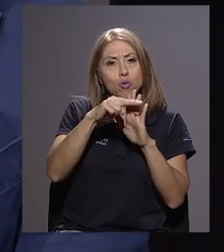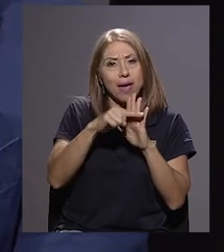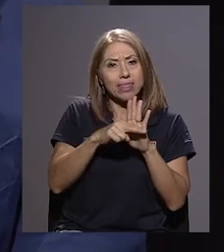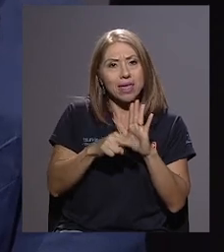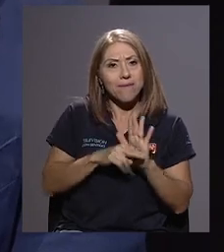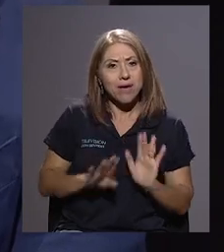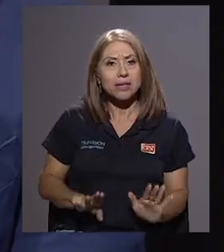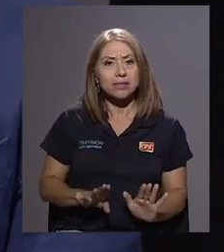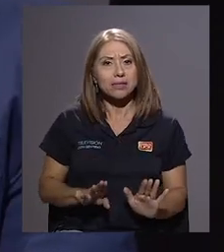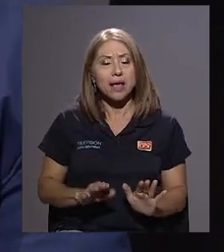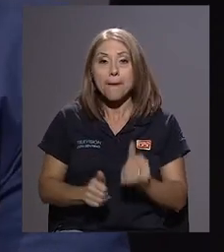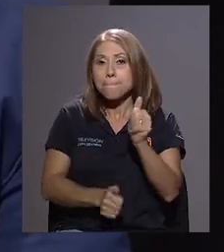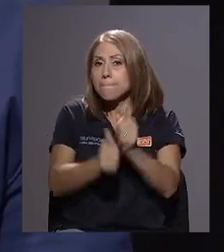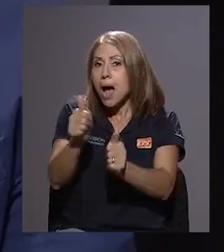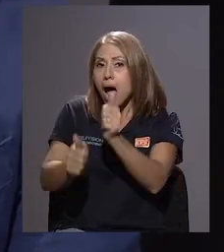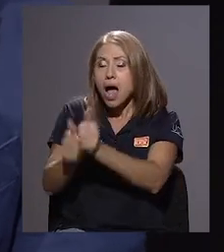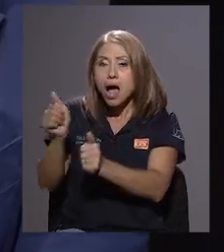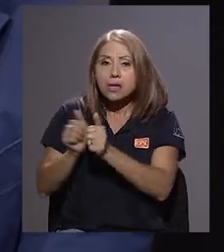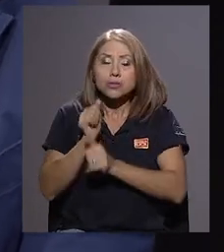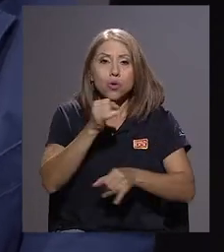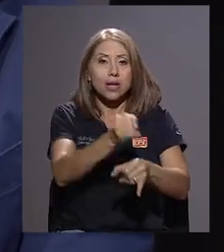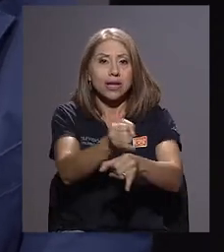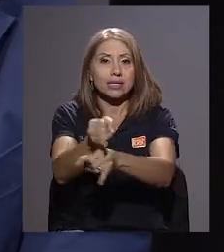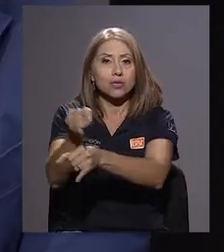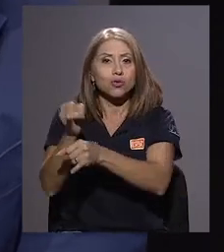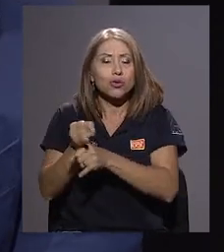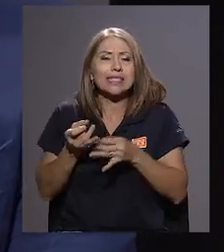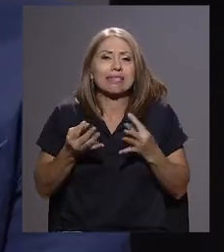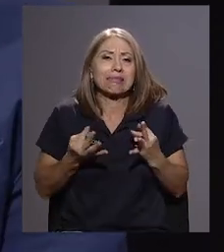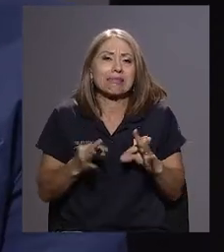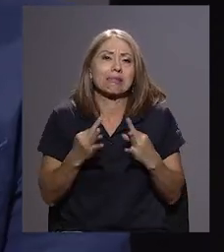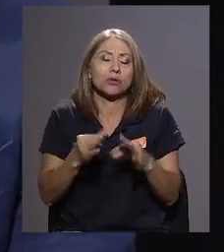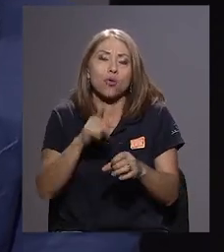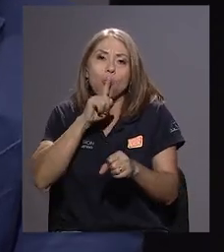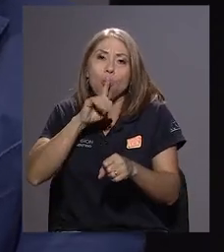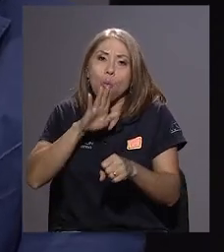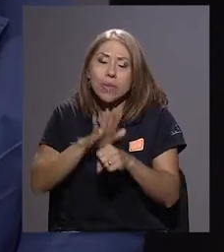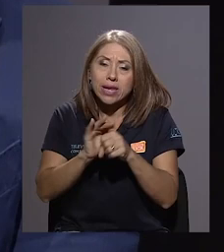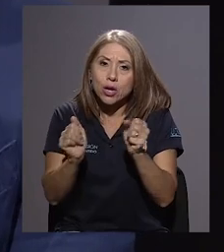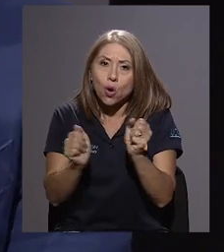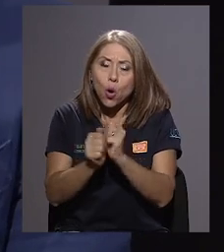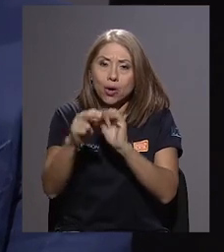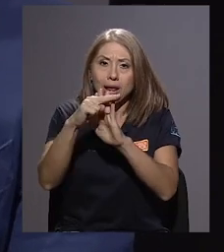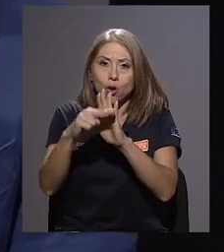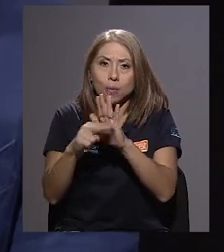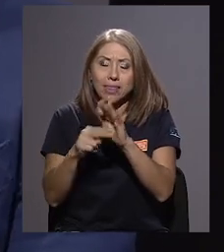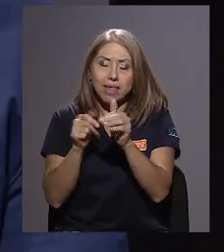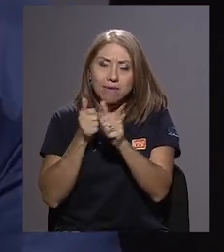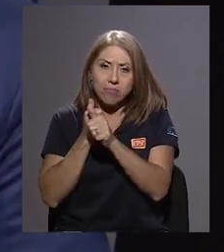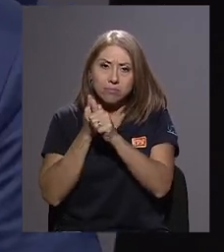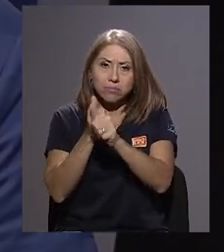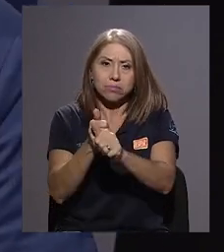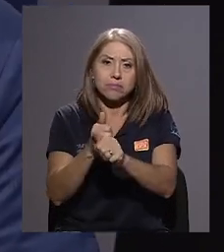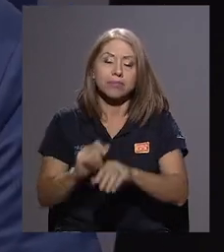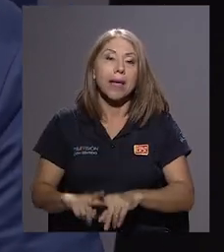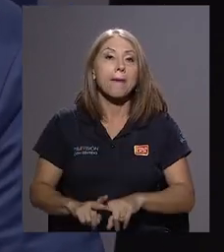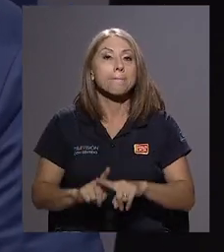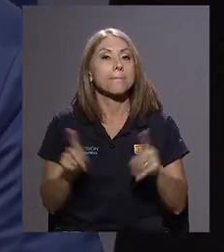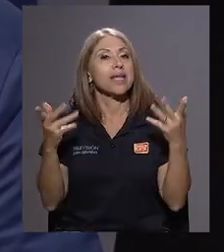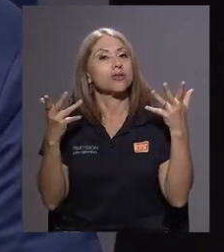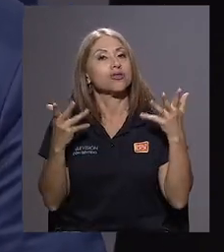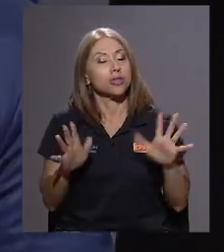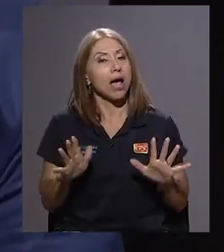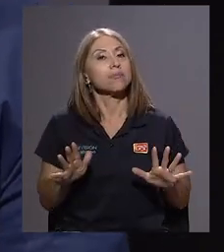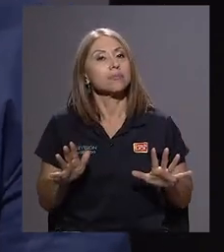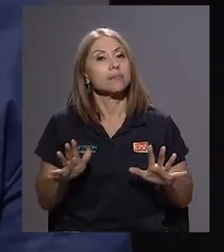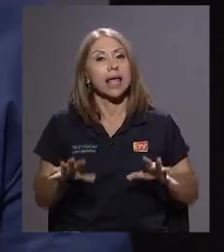digamos que la mayor parte de las instituciones han procurado cumplir con lo que la normativa le pide. Pero ya en